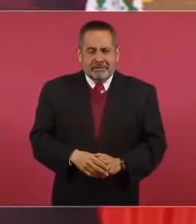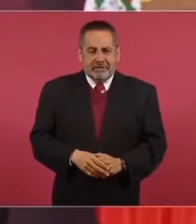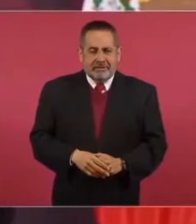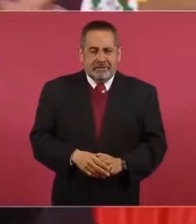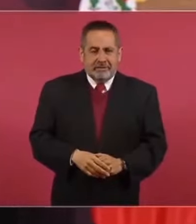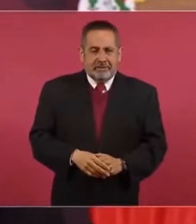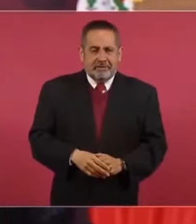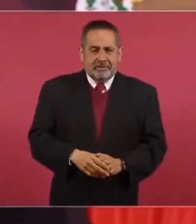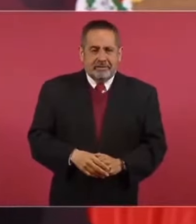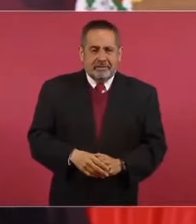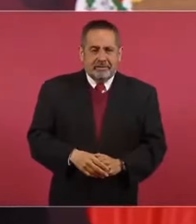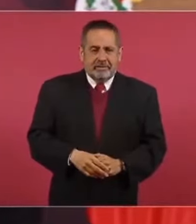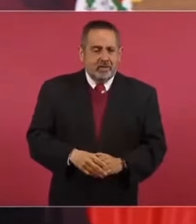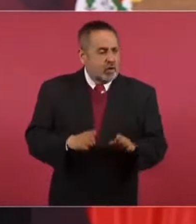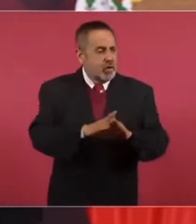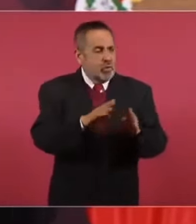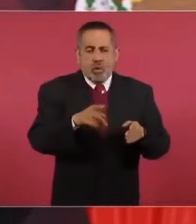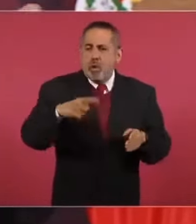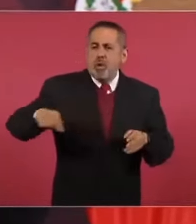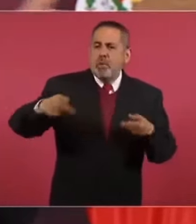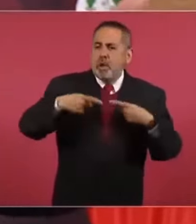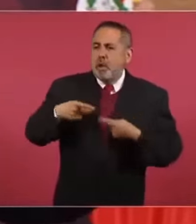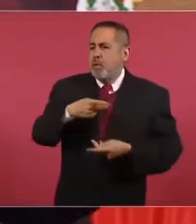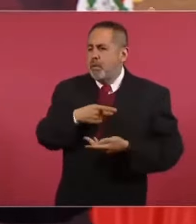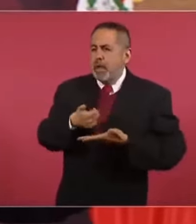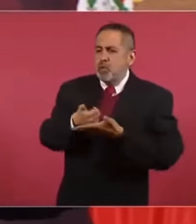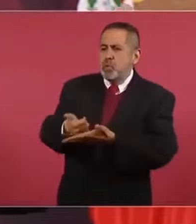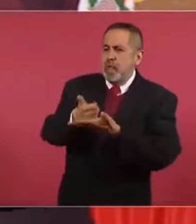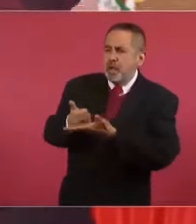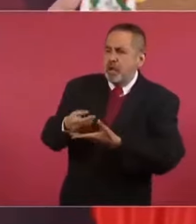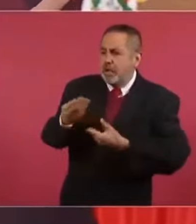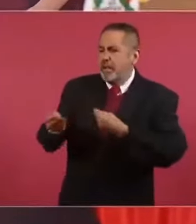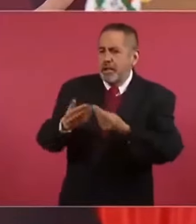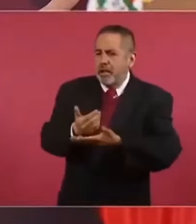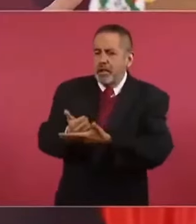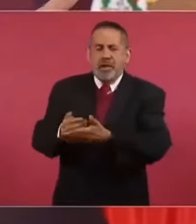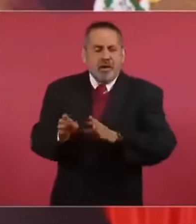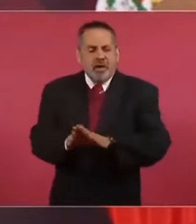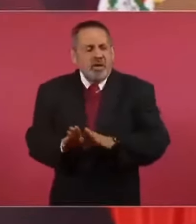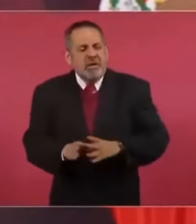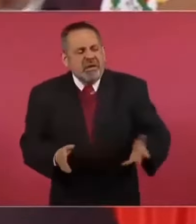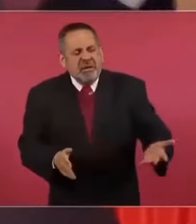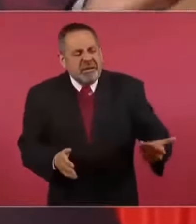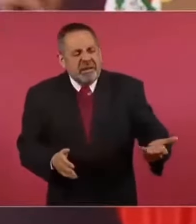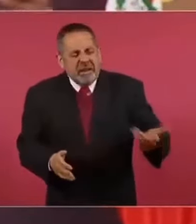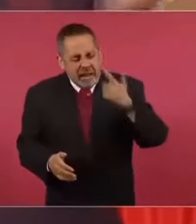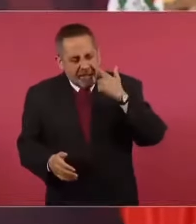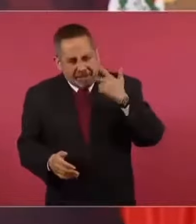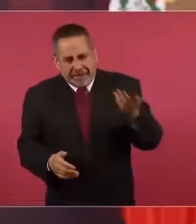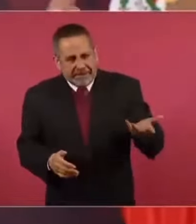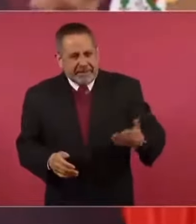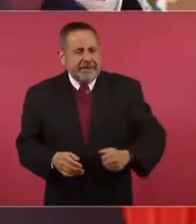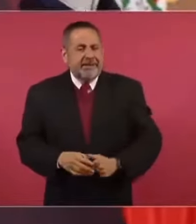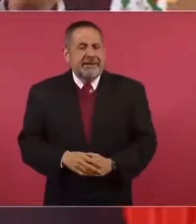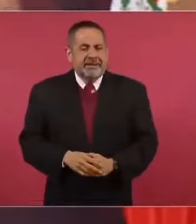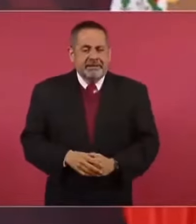Cómo ayudar a los pobres que siguen